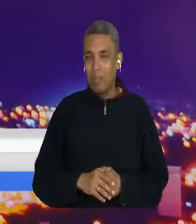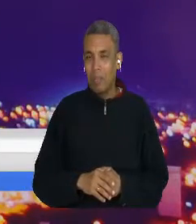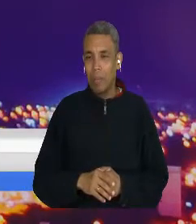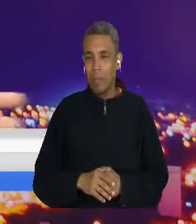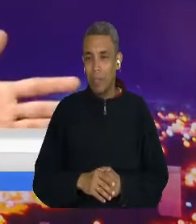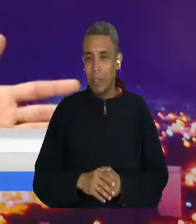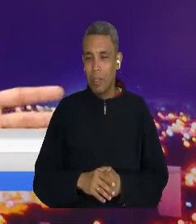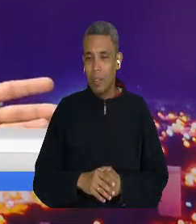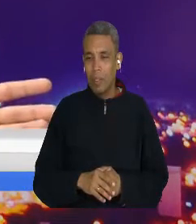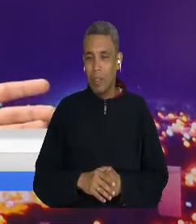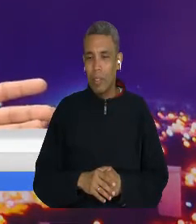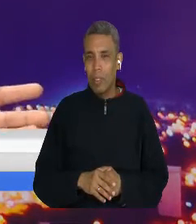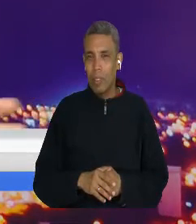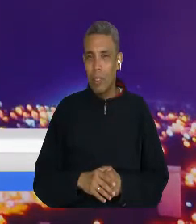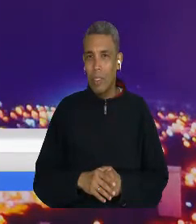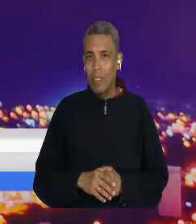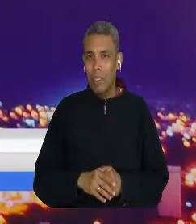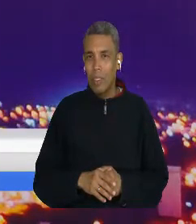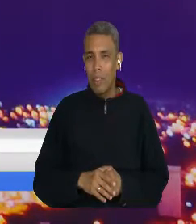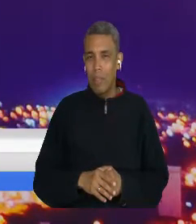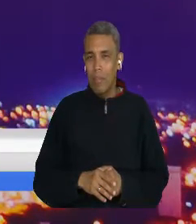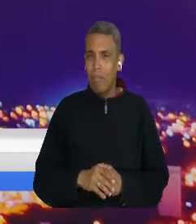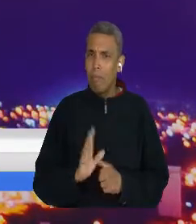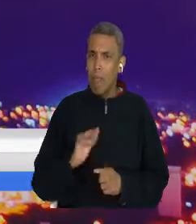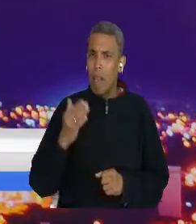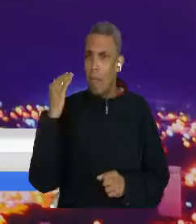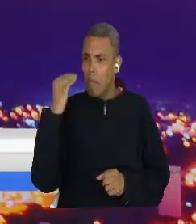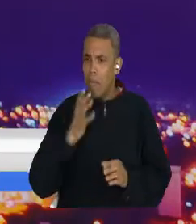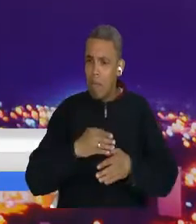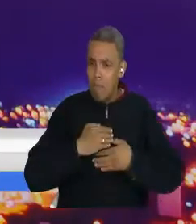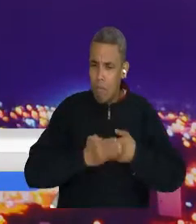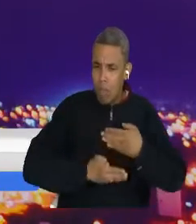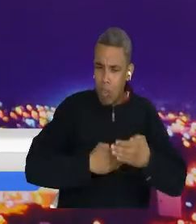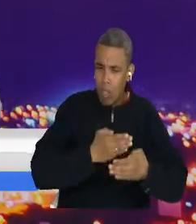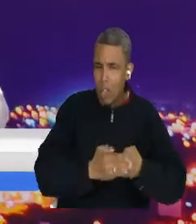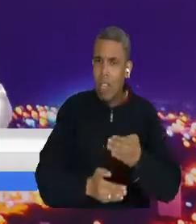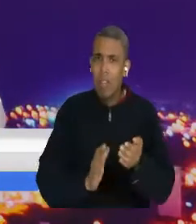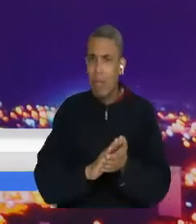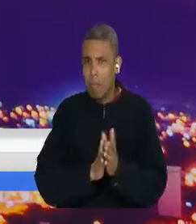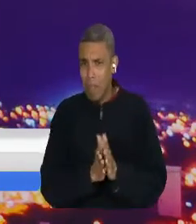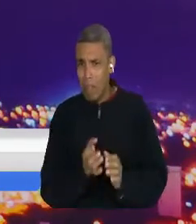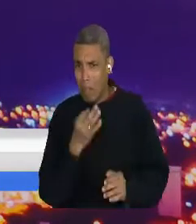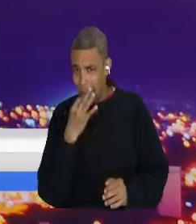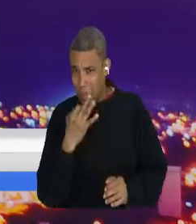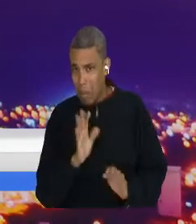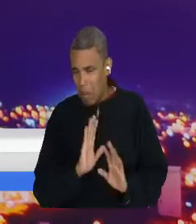negociación, hay un cese bilateral, pero no se avanzan en dinámicas reales de desarrollo.